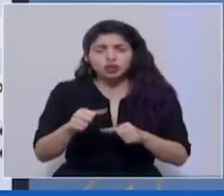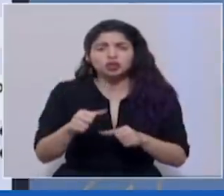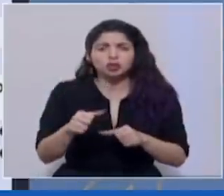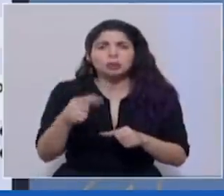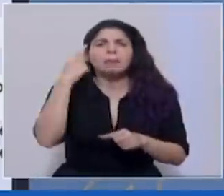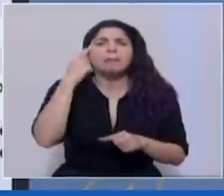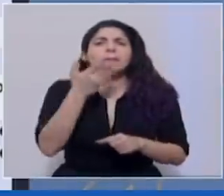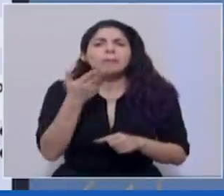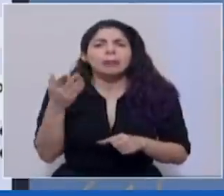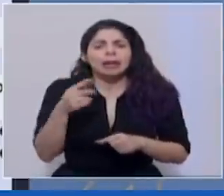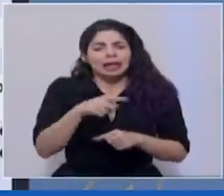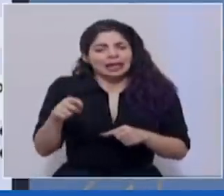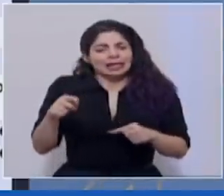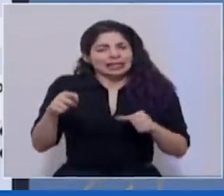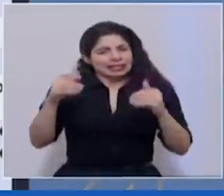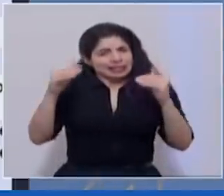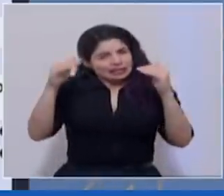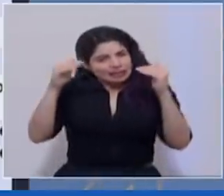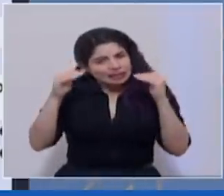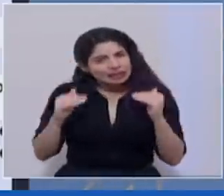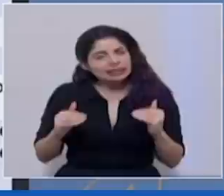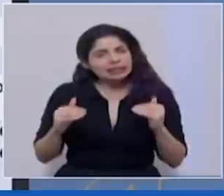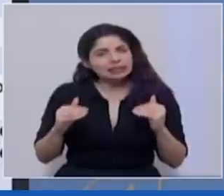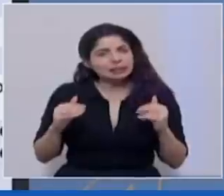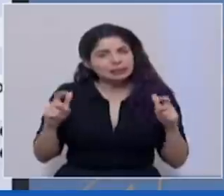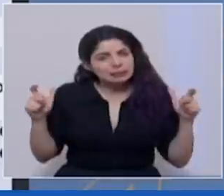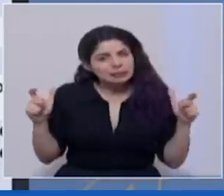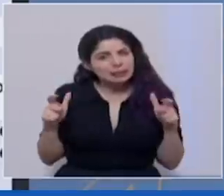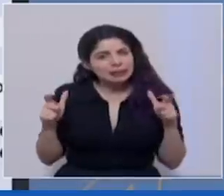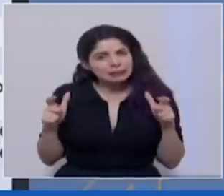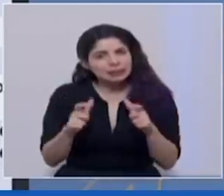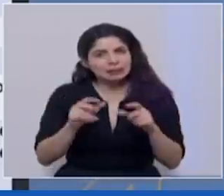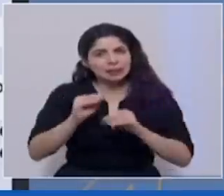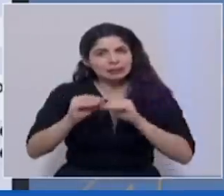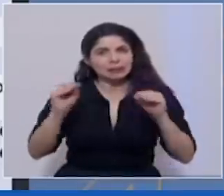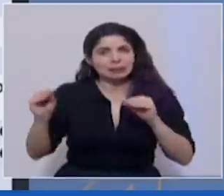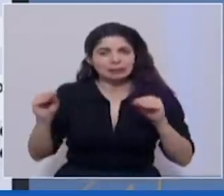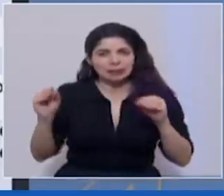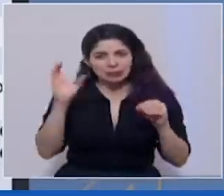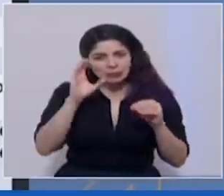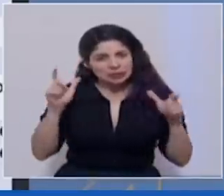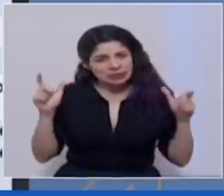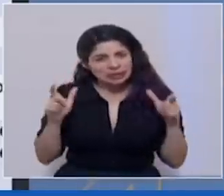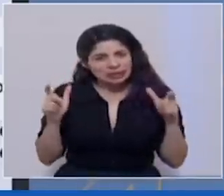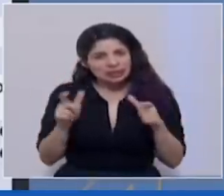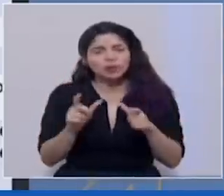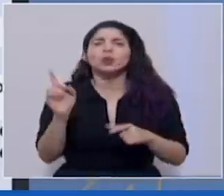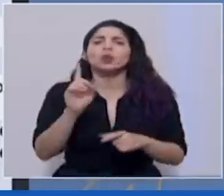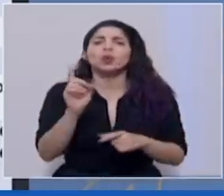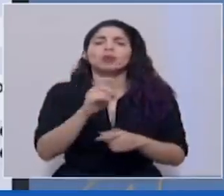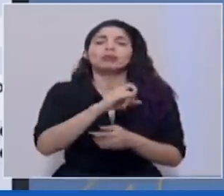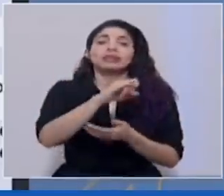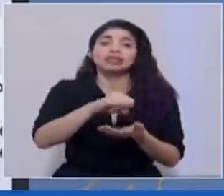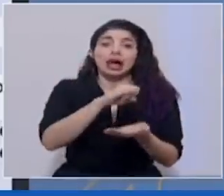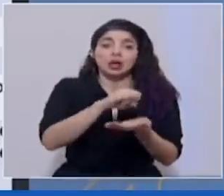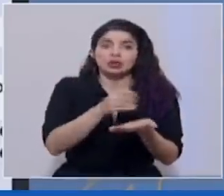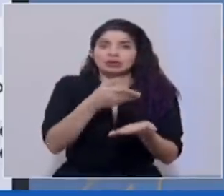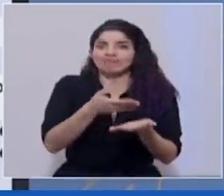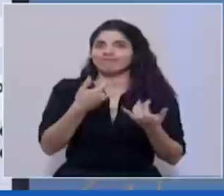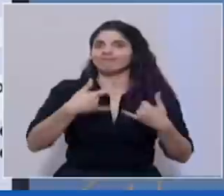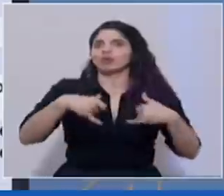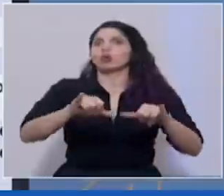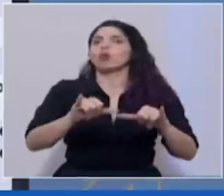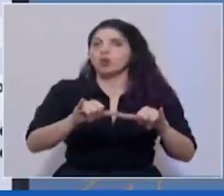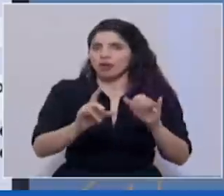para seguir bajando esa tasa de transmisión del virus, como son en el cantón de San José, que se mantienen en